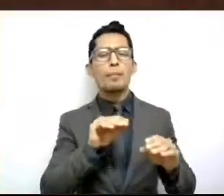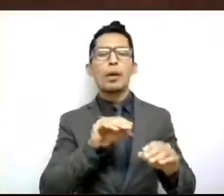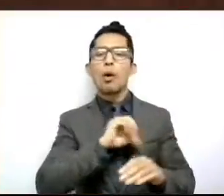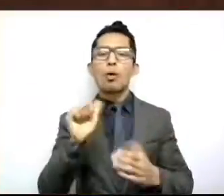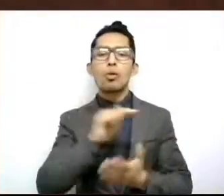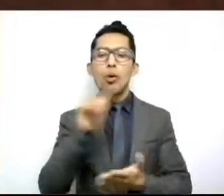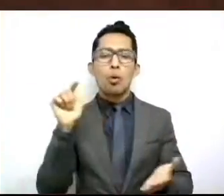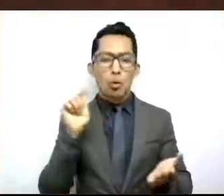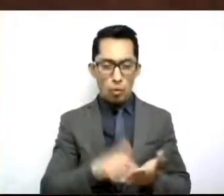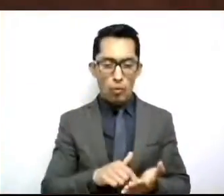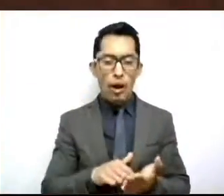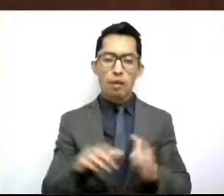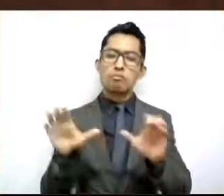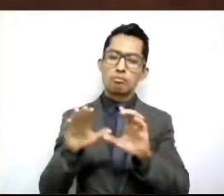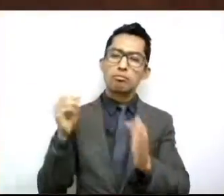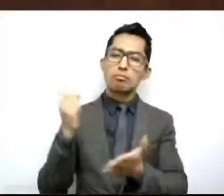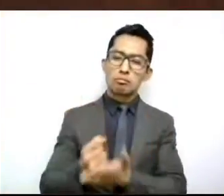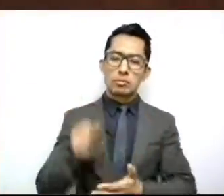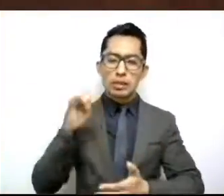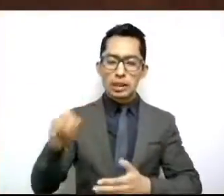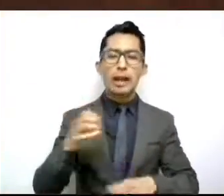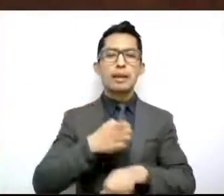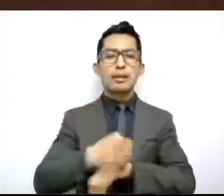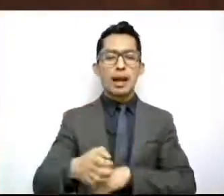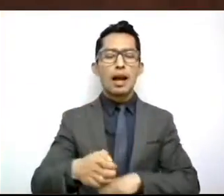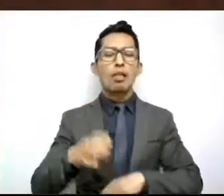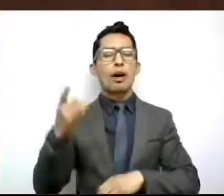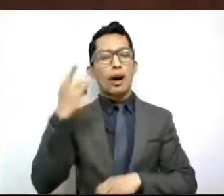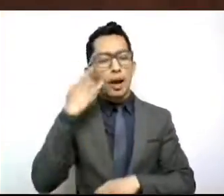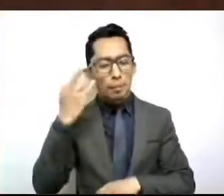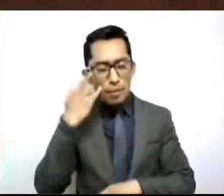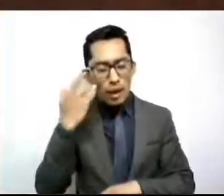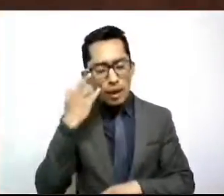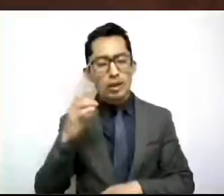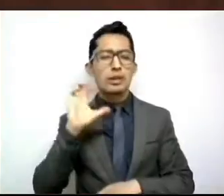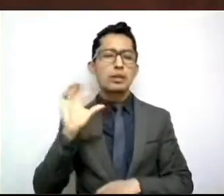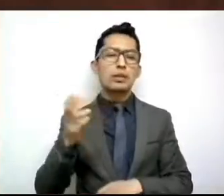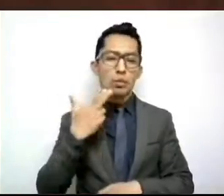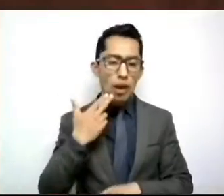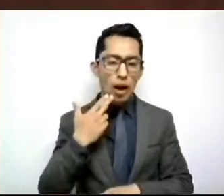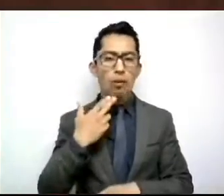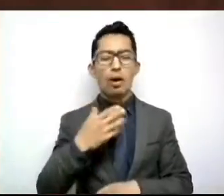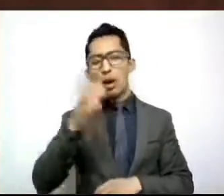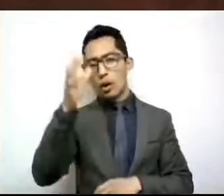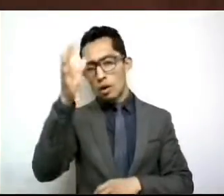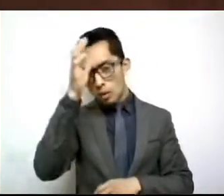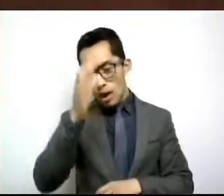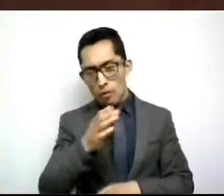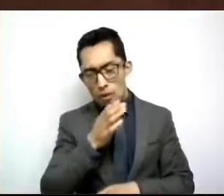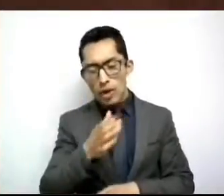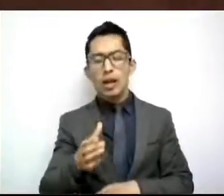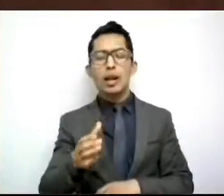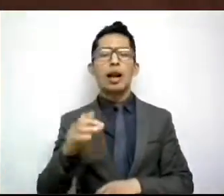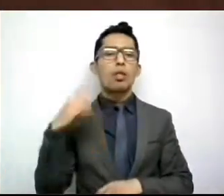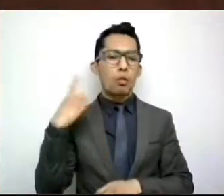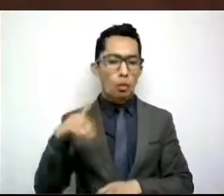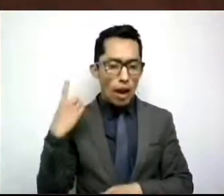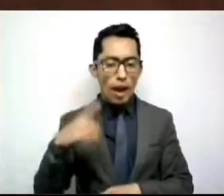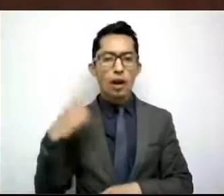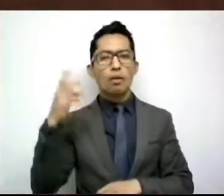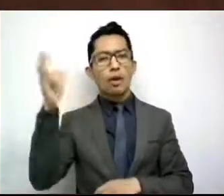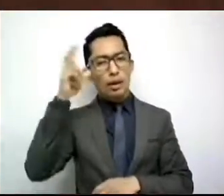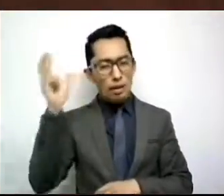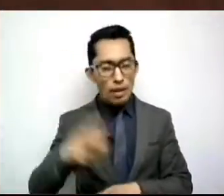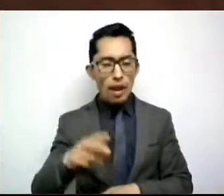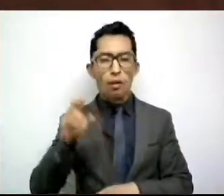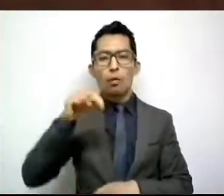acreditadas de los estados de Campeche, Chihuahua, Coahuila, Durango, Hidalgo, Nuevo León,